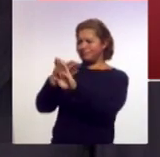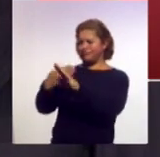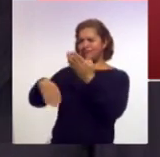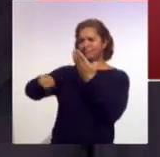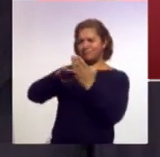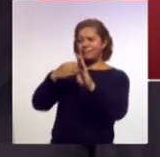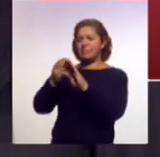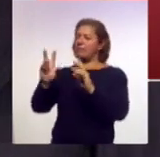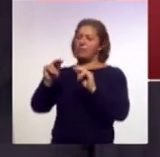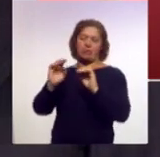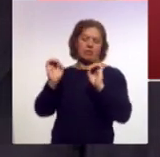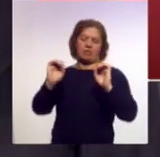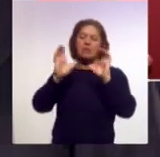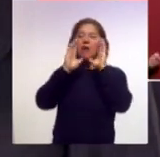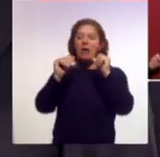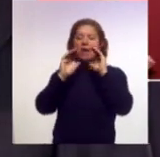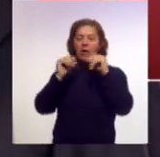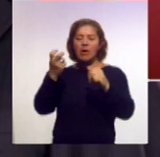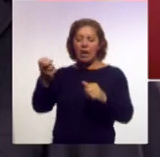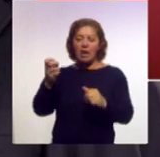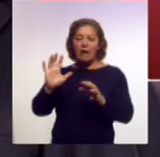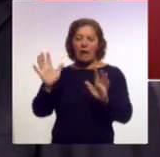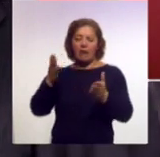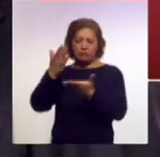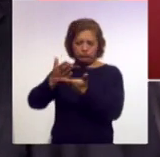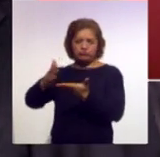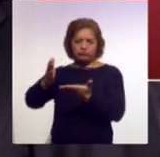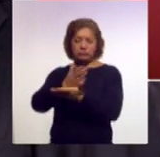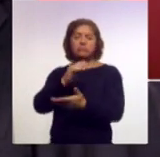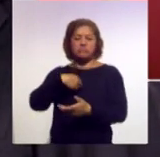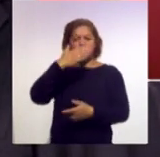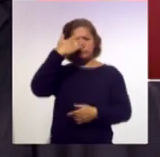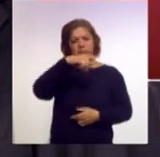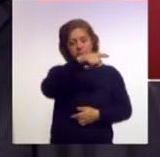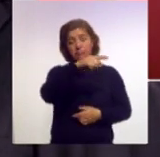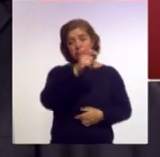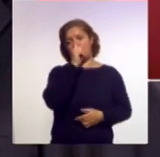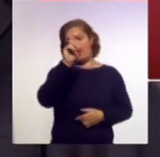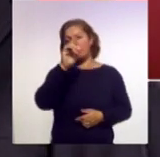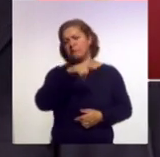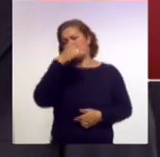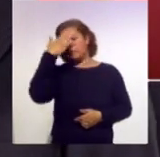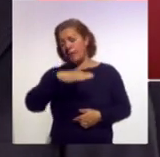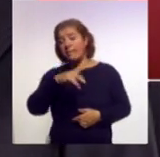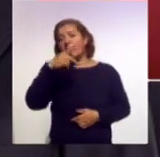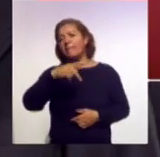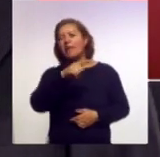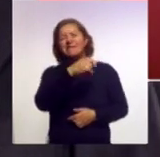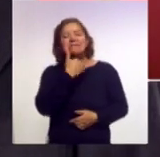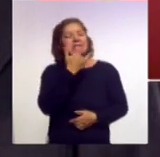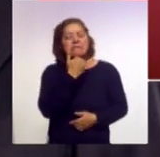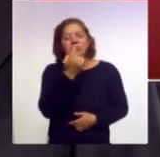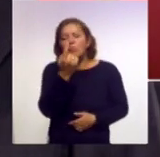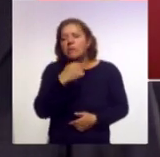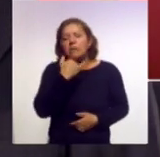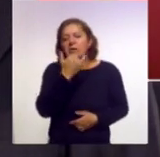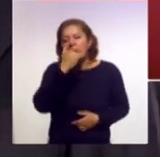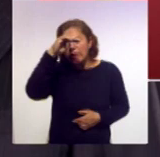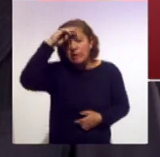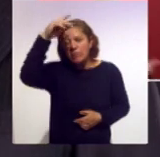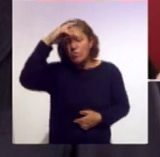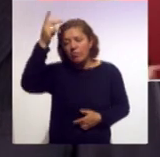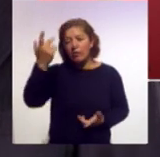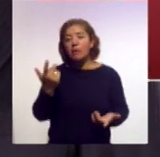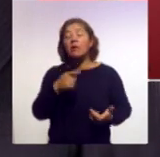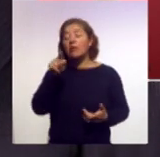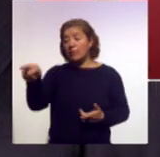la Secretaría de Hacienda, al tiempo que reconoció su profesionalismo y preparación. Afirmó que en tres años estará lista la refinería, ya que